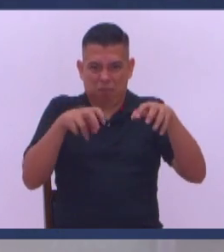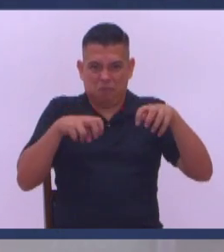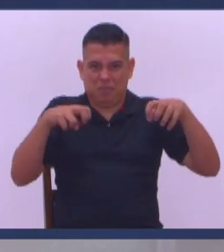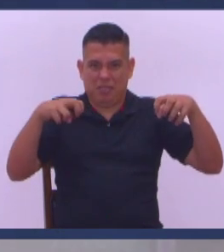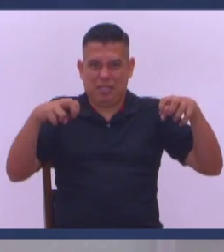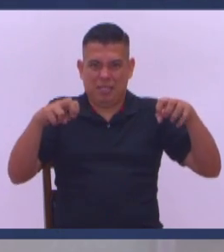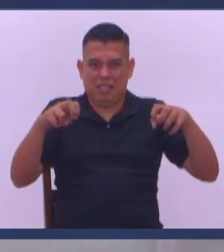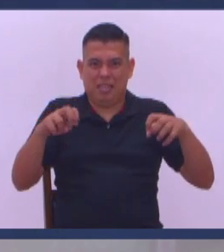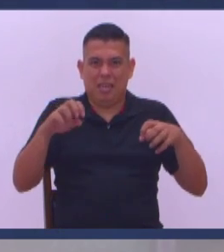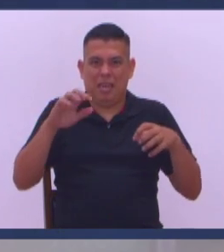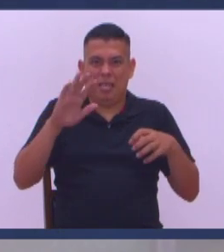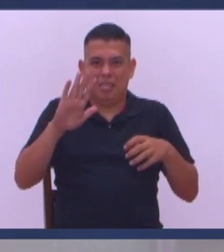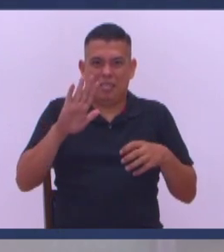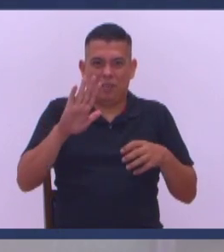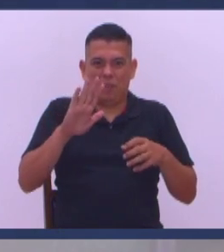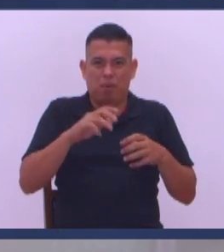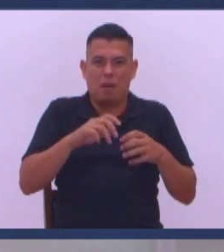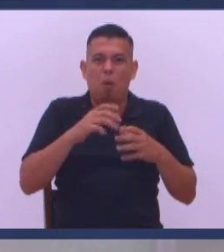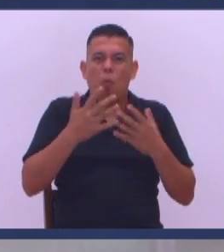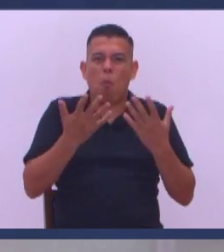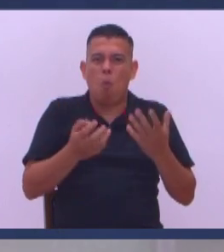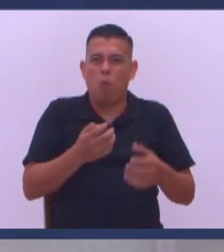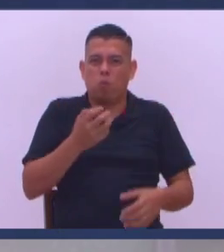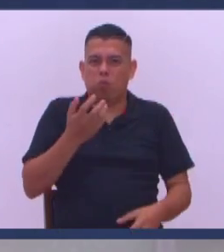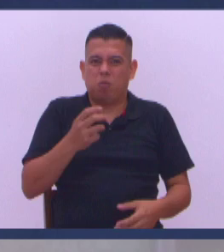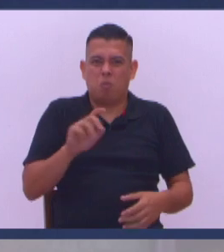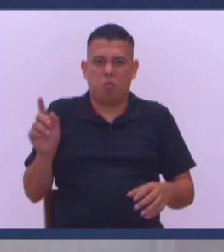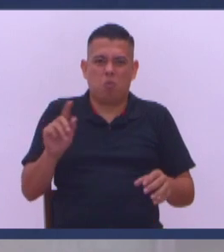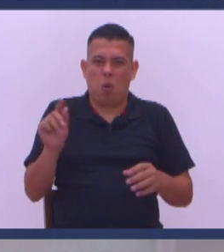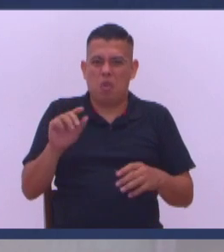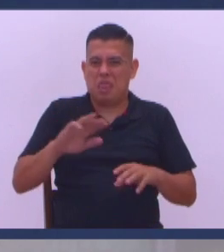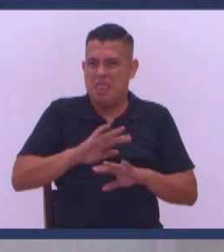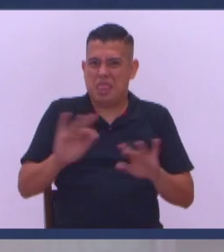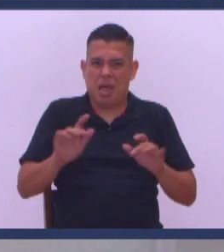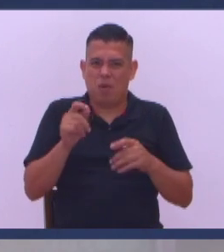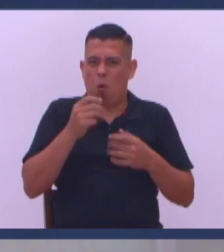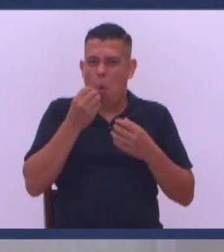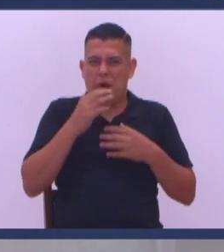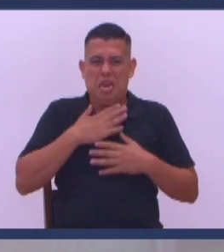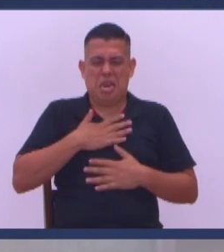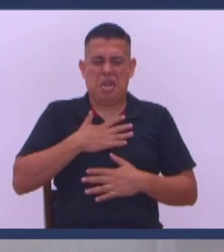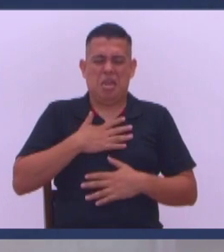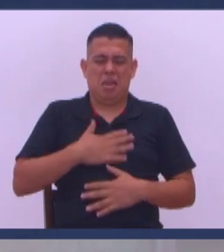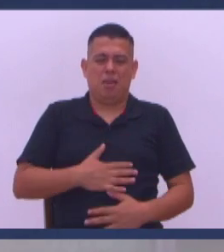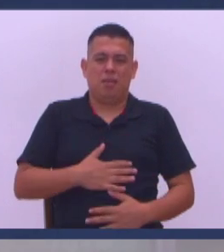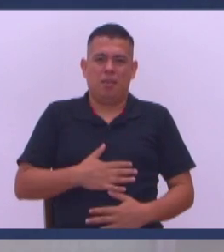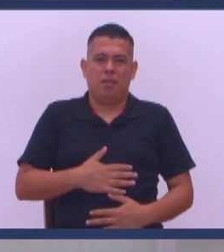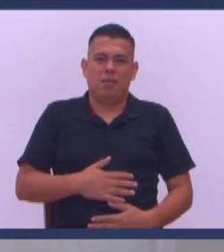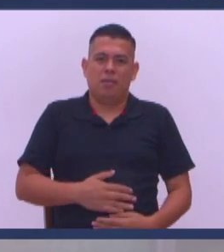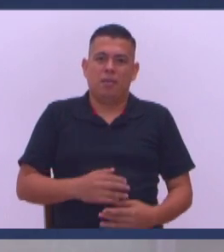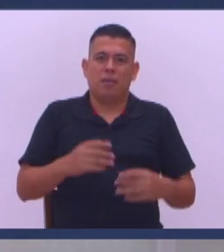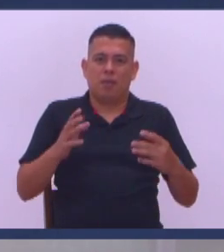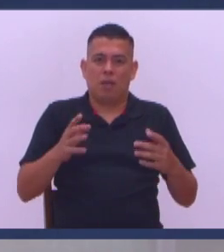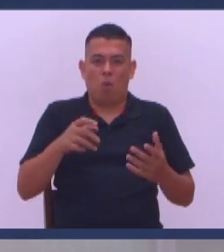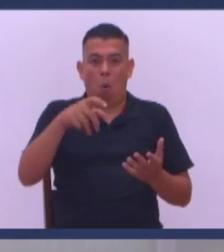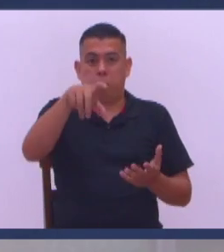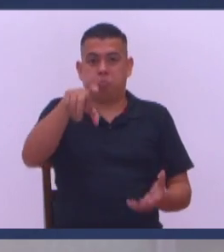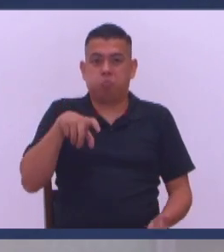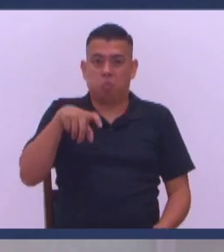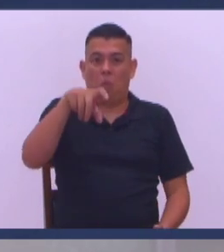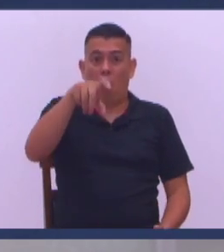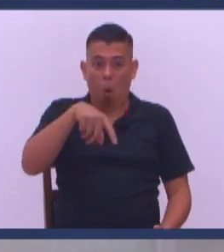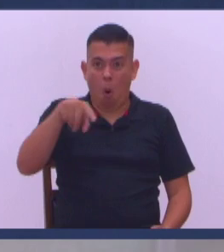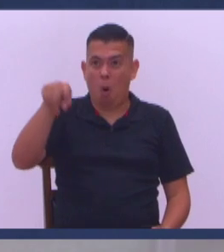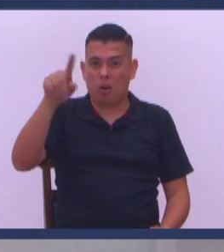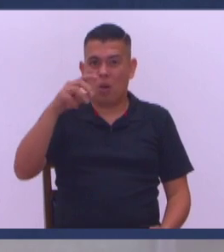colonia A hartarse Cinco peos De yuca Decía Porque no se los debo A nadie Decía el pastor general Ahí vas a tener Un montón de locos Con la tarjeta de crédito